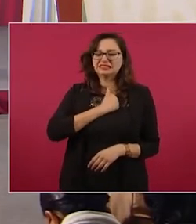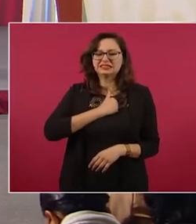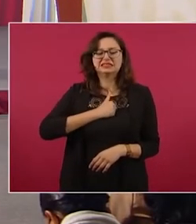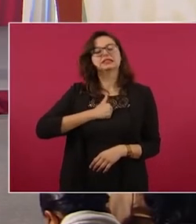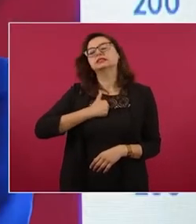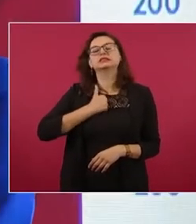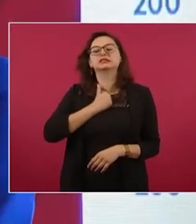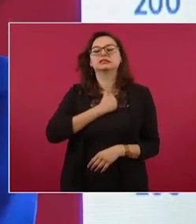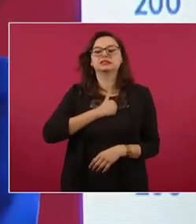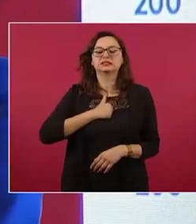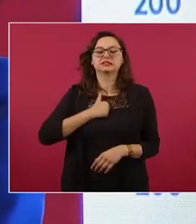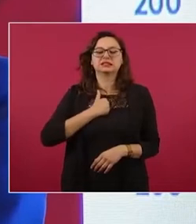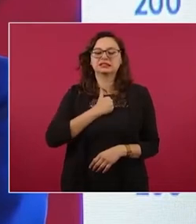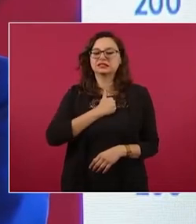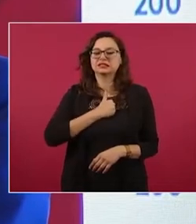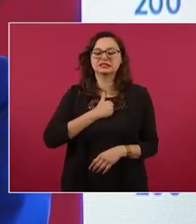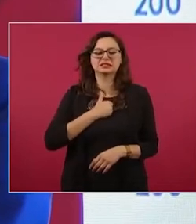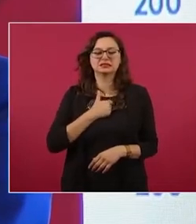racista